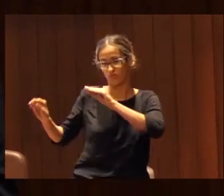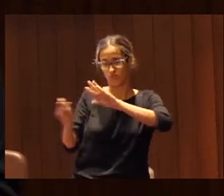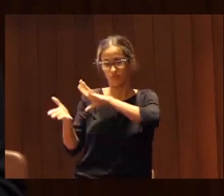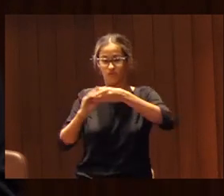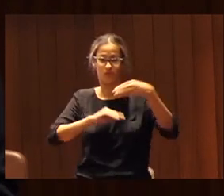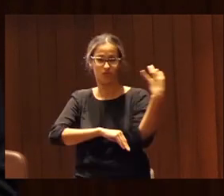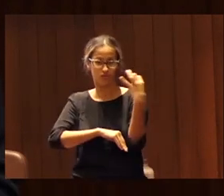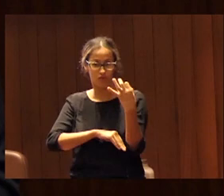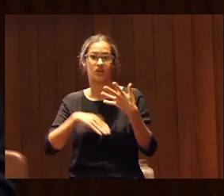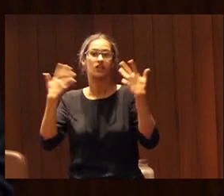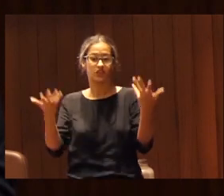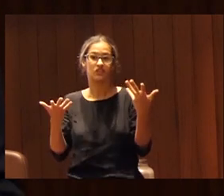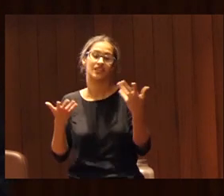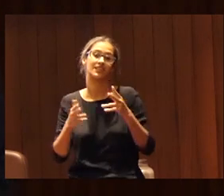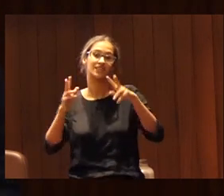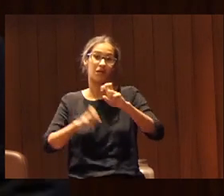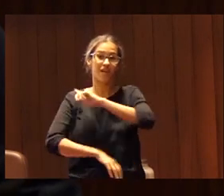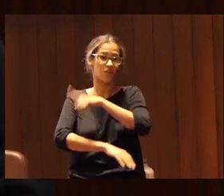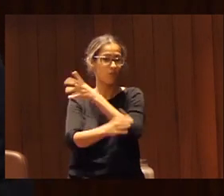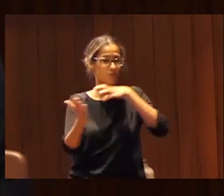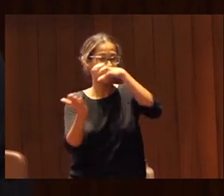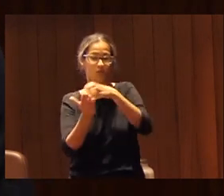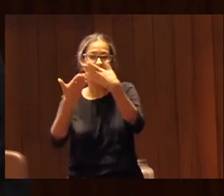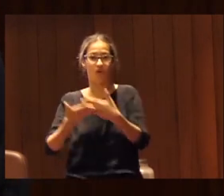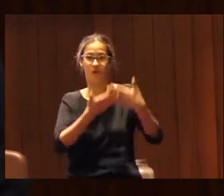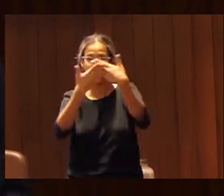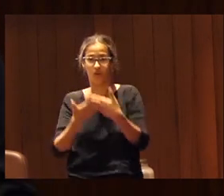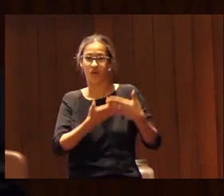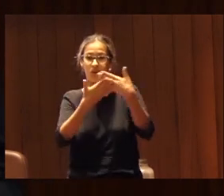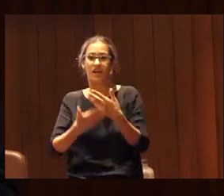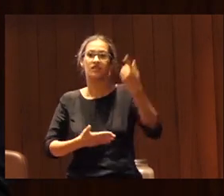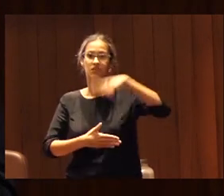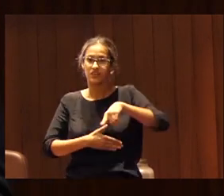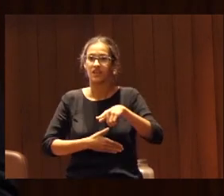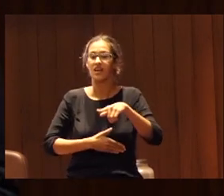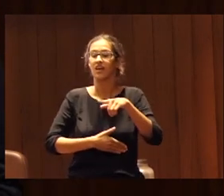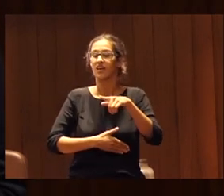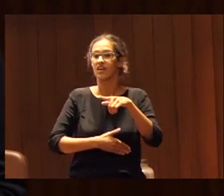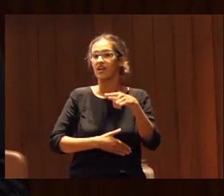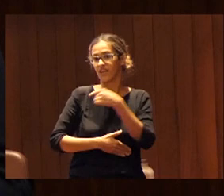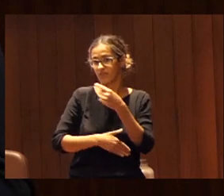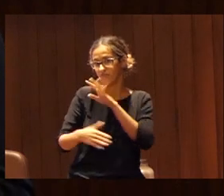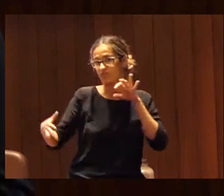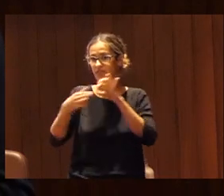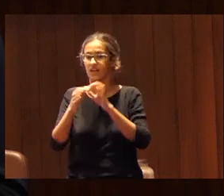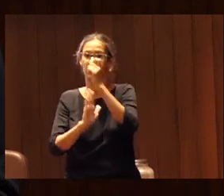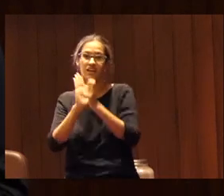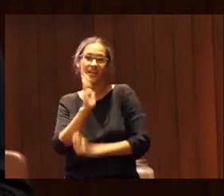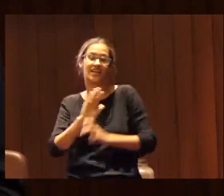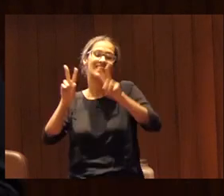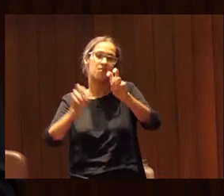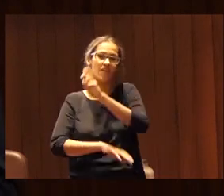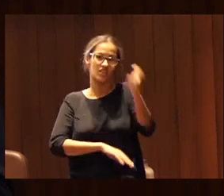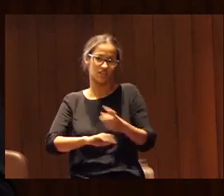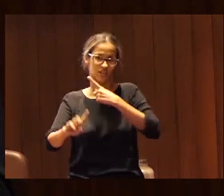perspectiva de género en el deporte escolar porque creo que es importante lo ha hecho una diputación la diputación de Álava y ya se ha incluido aspectos relacionados con la diversidad sexual